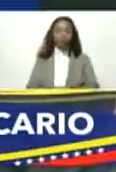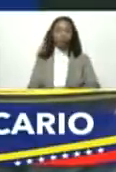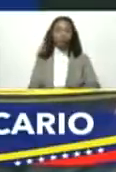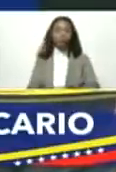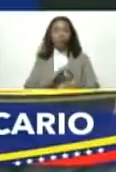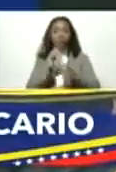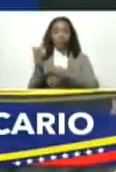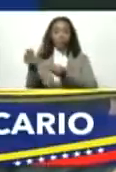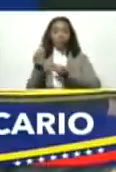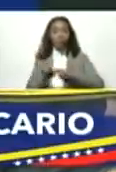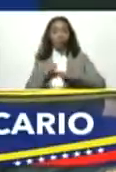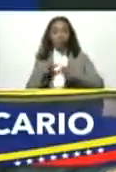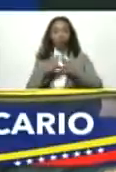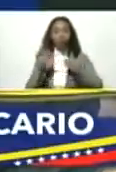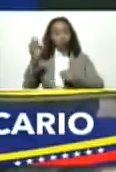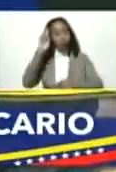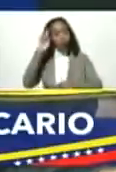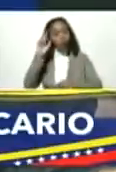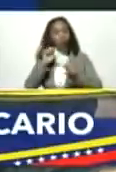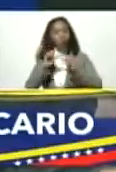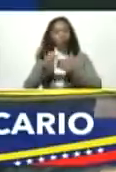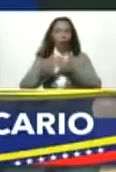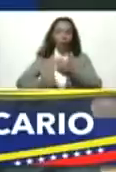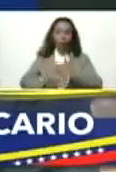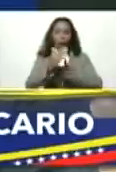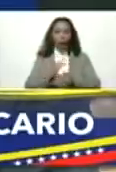ella nos está dando todas las razones para seguir adelante